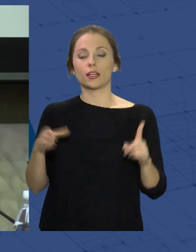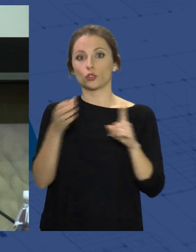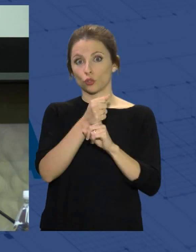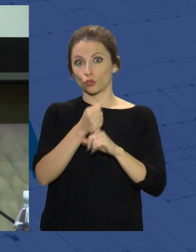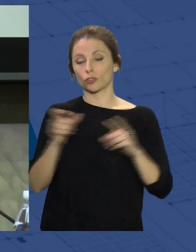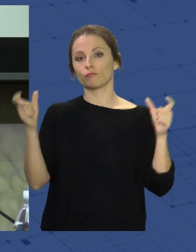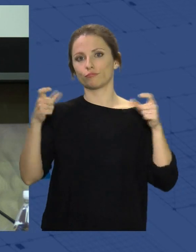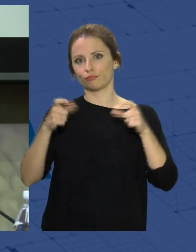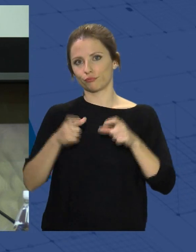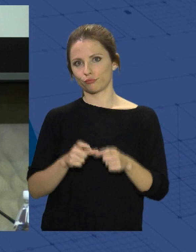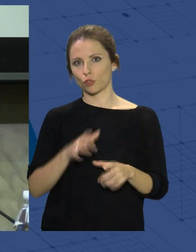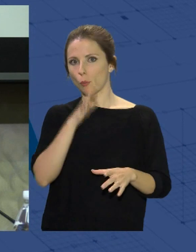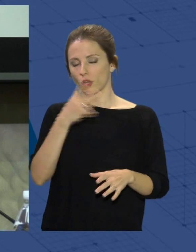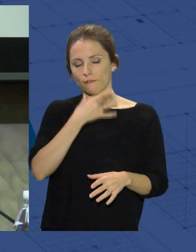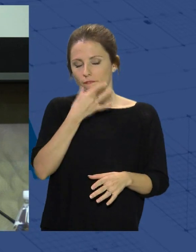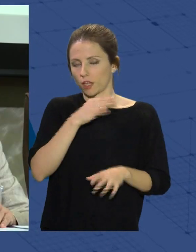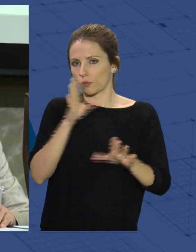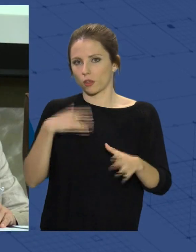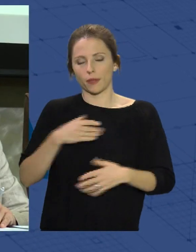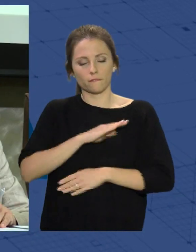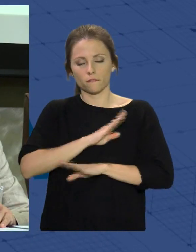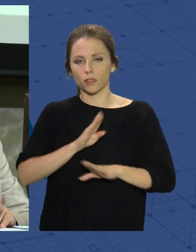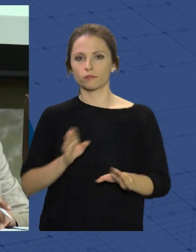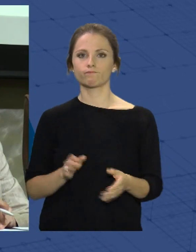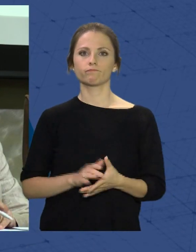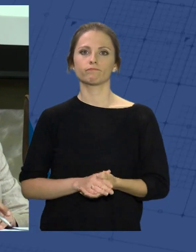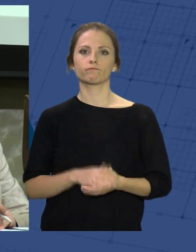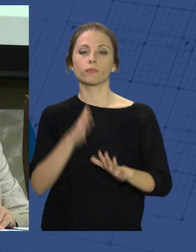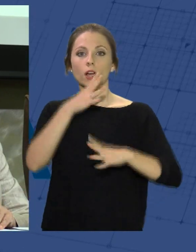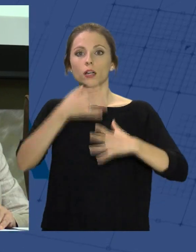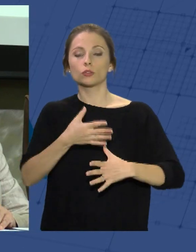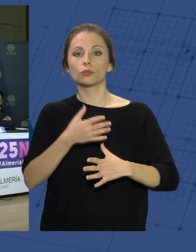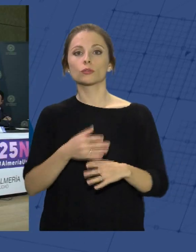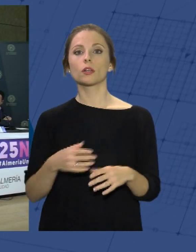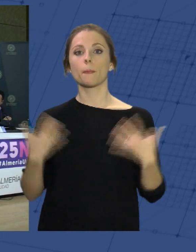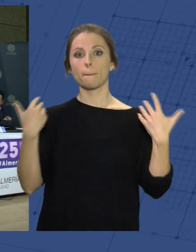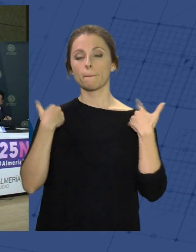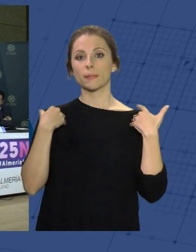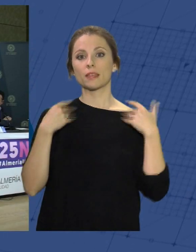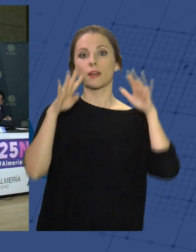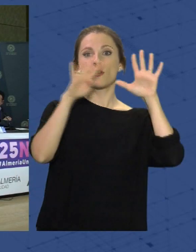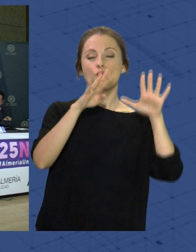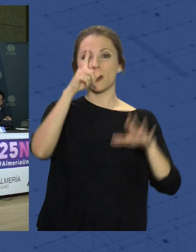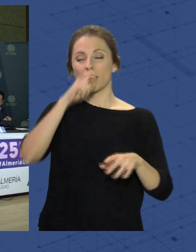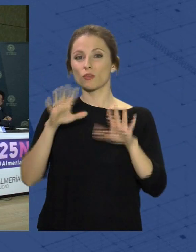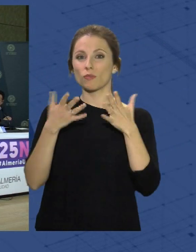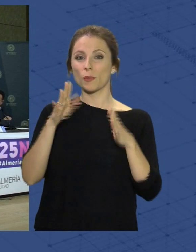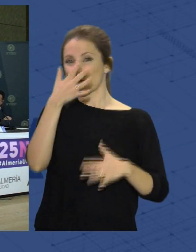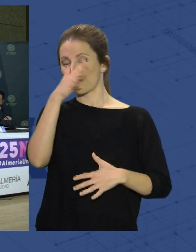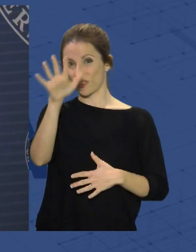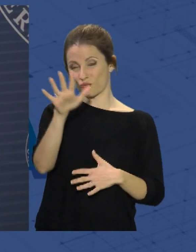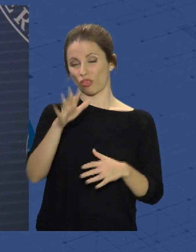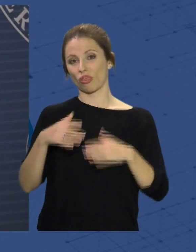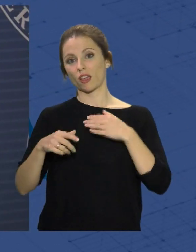realmente nos avergüenzan y nos estremecen. Actualmente las víctimas tardan una media de nueve años en denunciar a sus agresores.